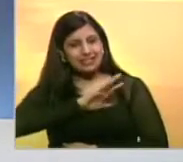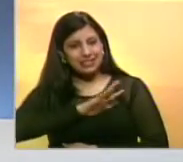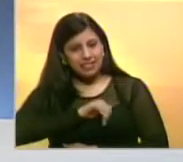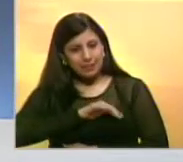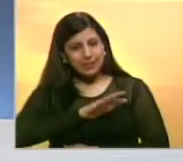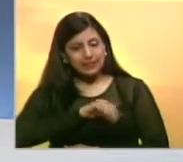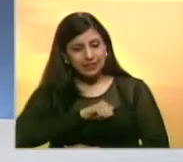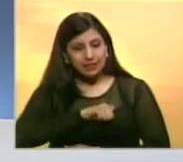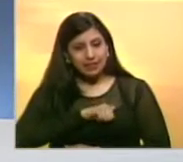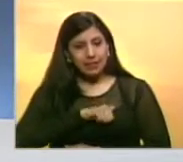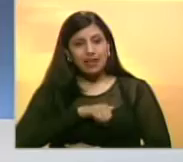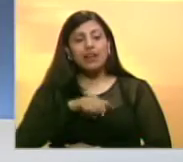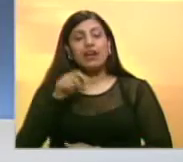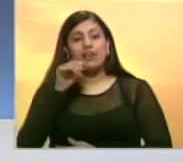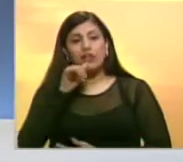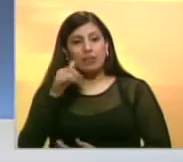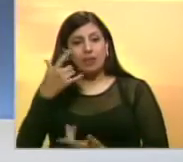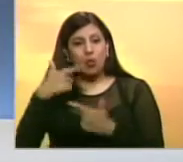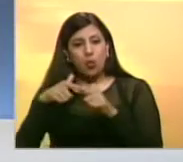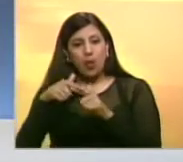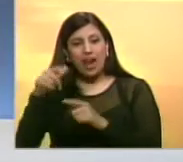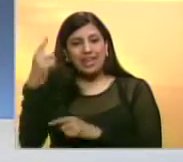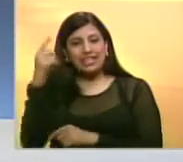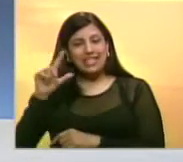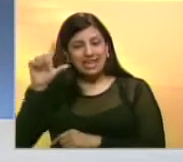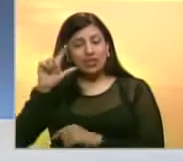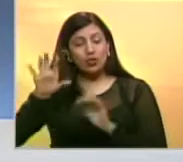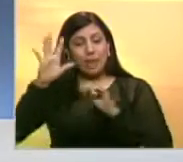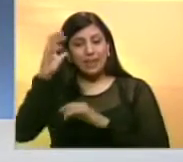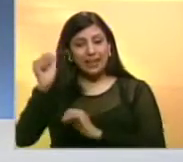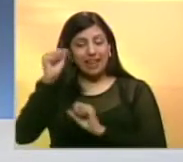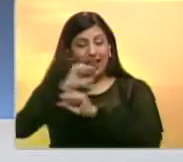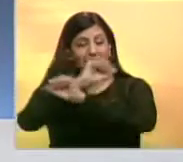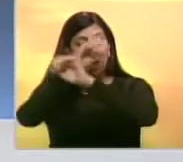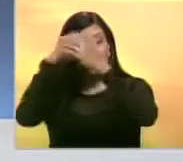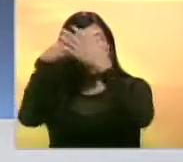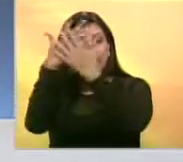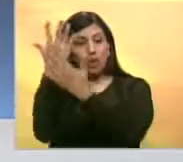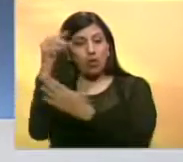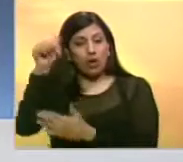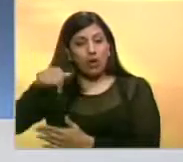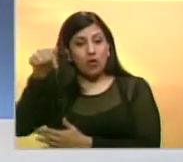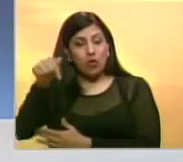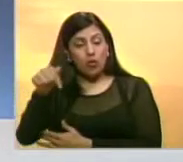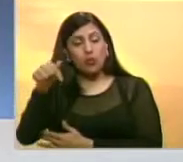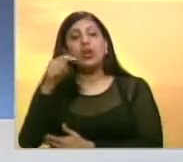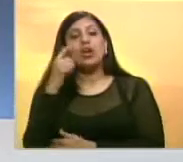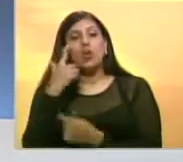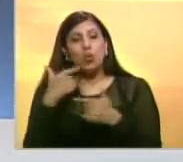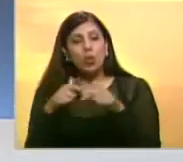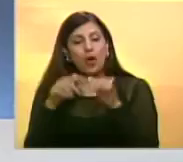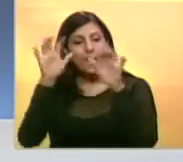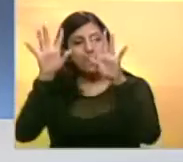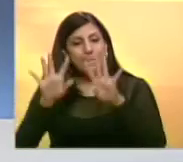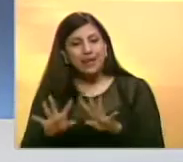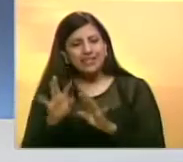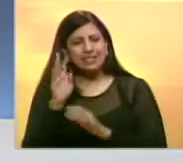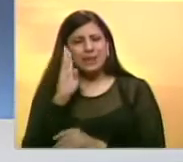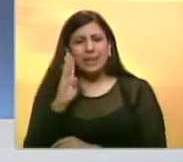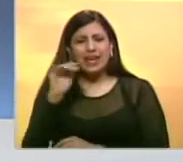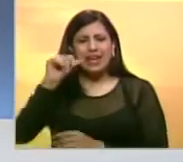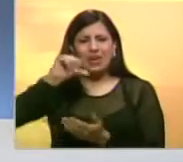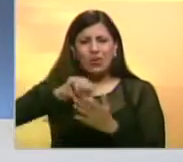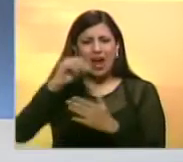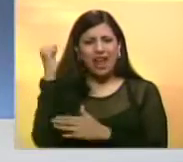Penales y Criminalísticas, Eje de Homicidio del Llanito, en horas de la madrugada de hoy. El hecho ocurrió en el calabozo B del Eje de